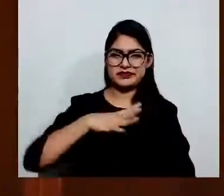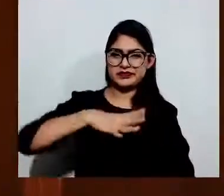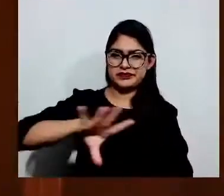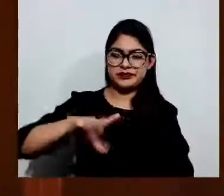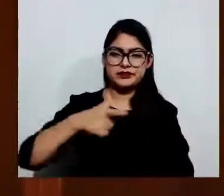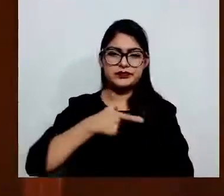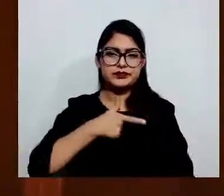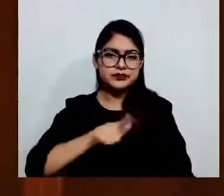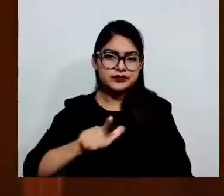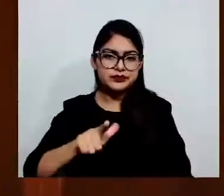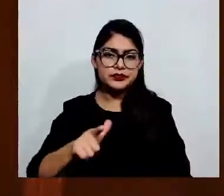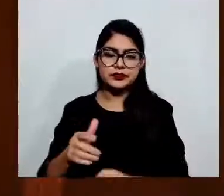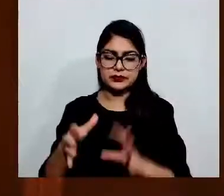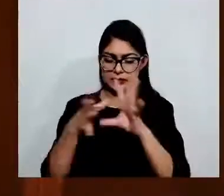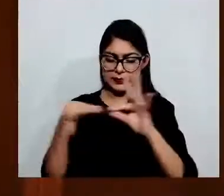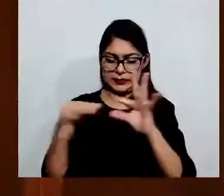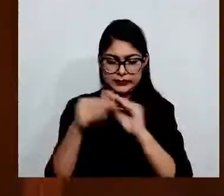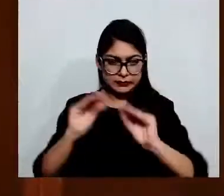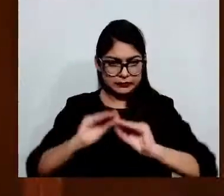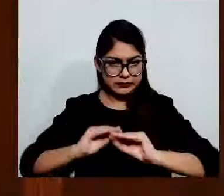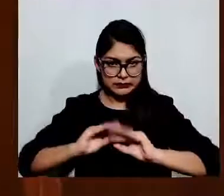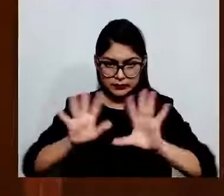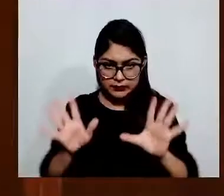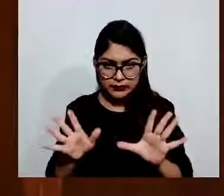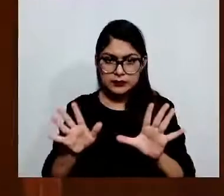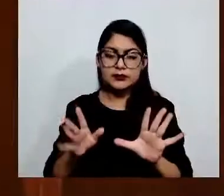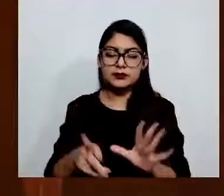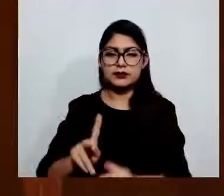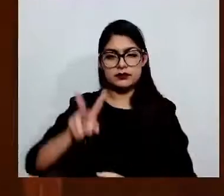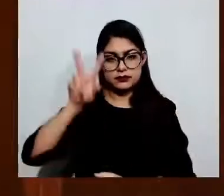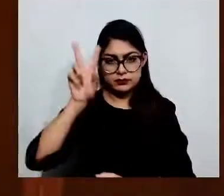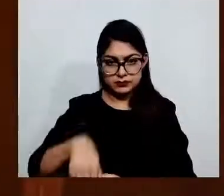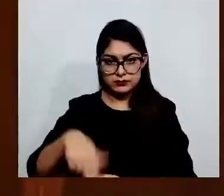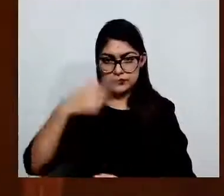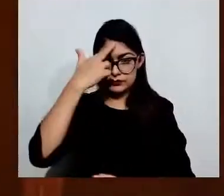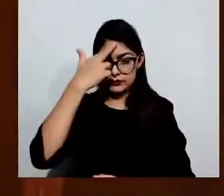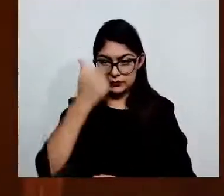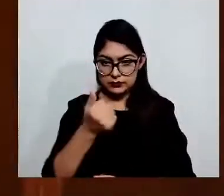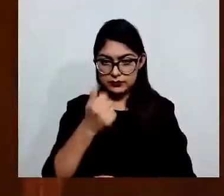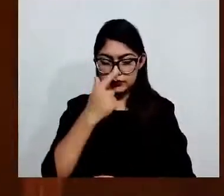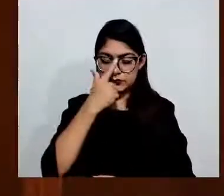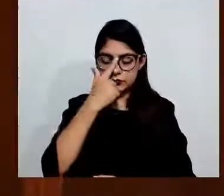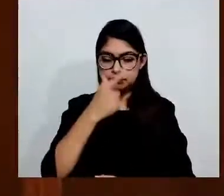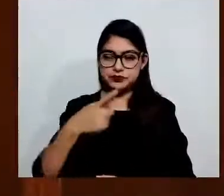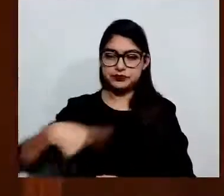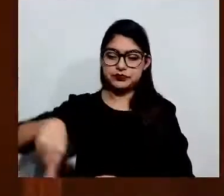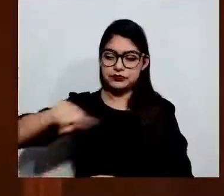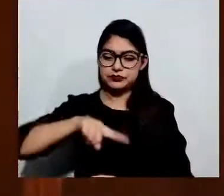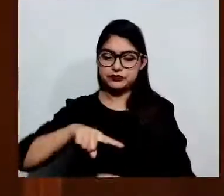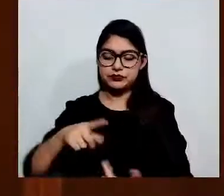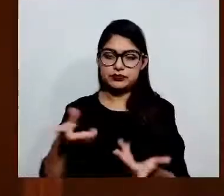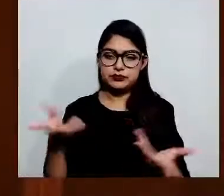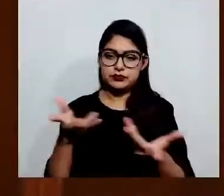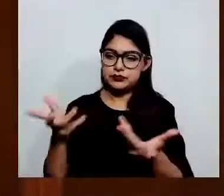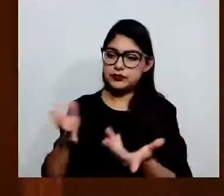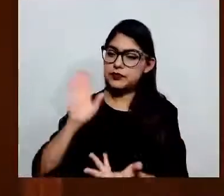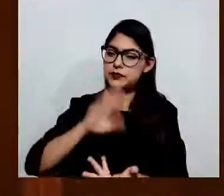pero sensatas y congruentes por lo inexacto del tipo penal. Asimismo,